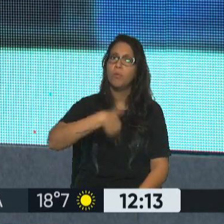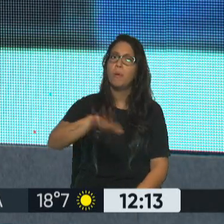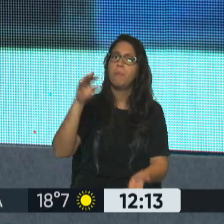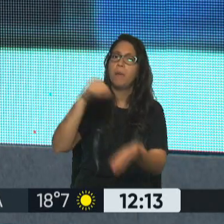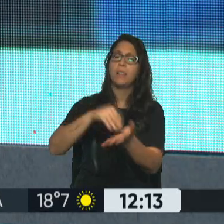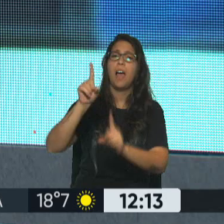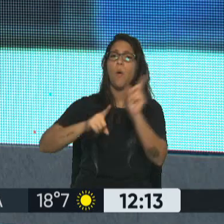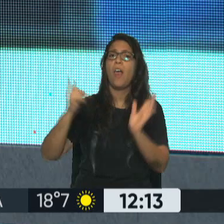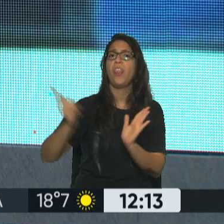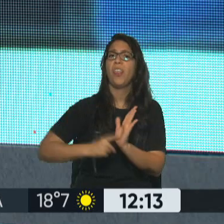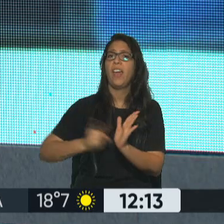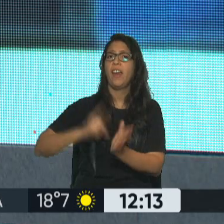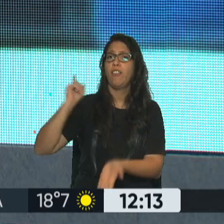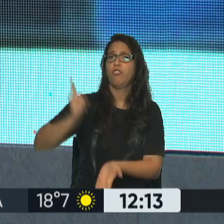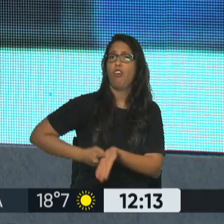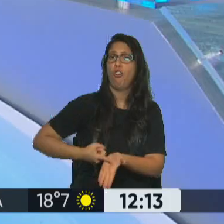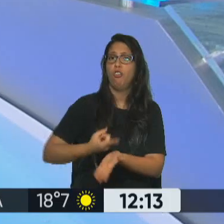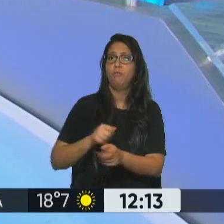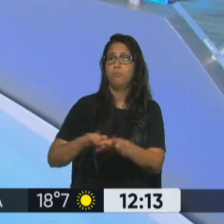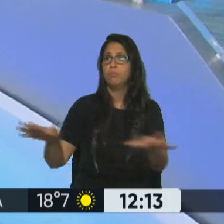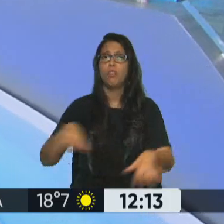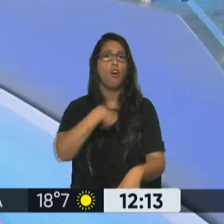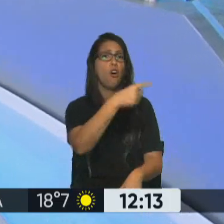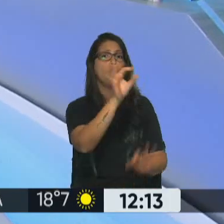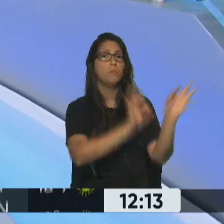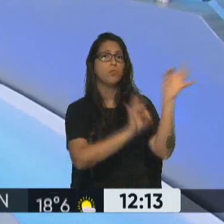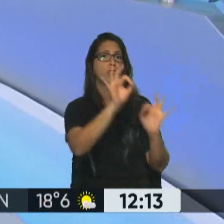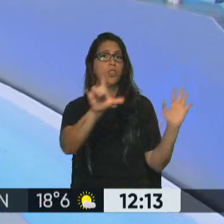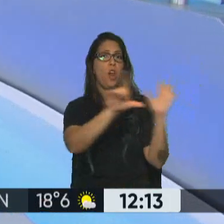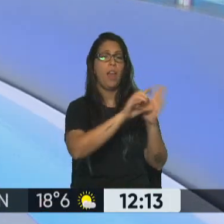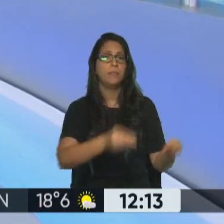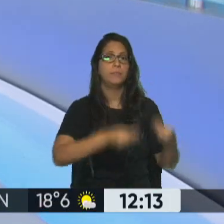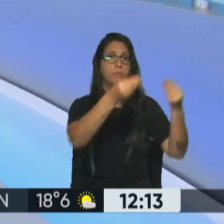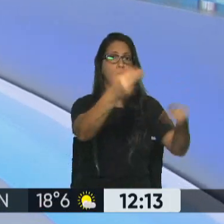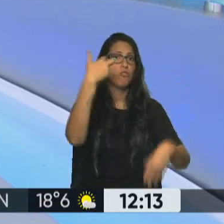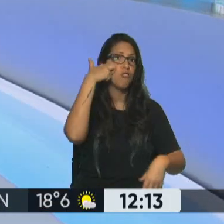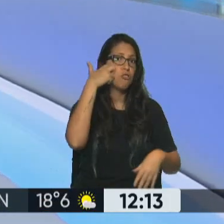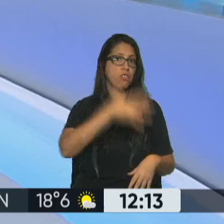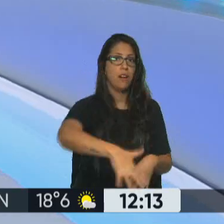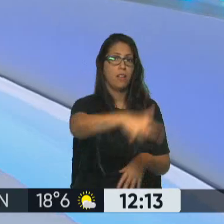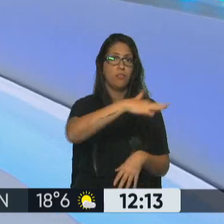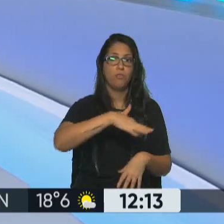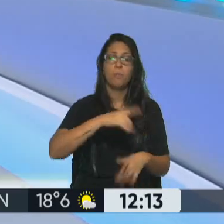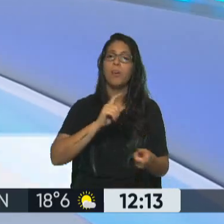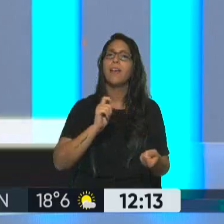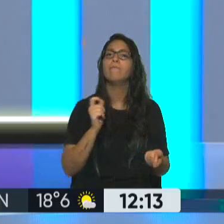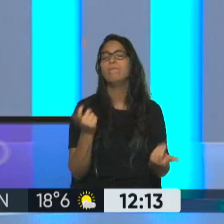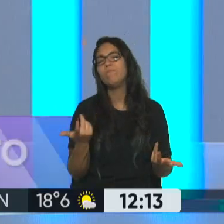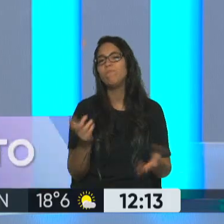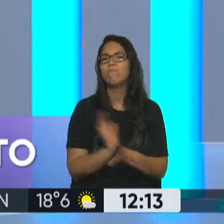conocer por decreto, y otras van a ser proyectos de ley que van a ir al Congreso. Porque son modificaciones de